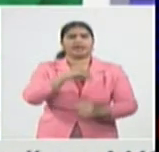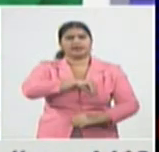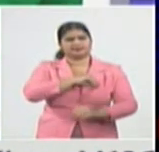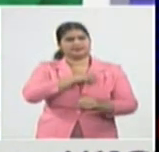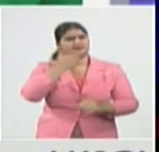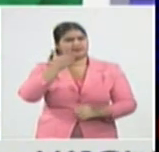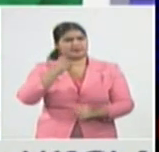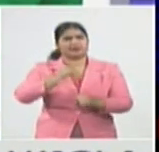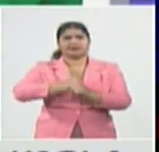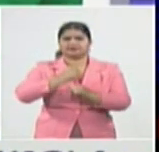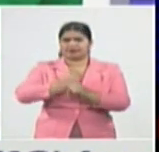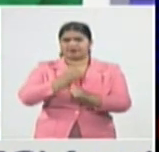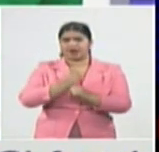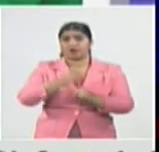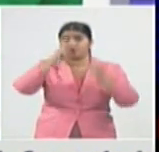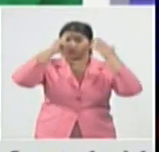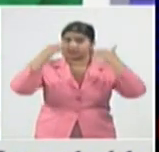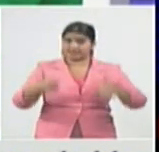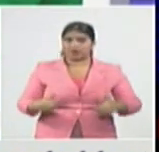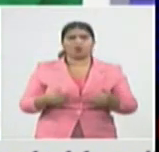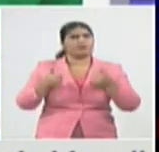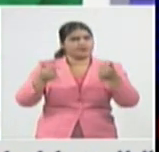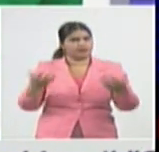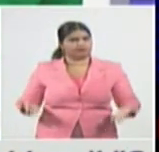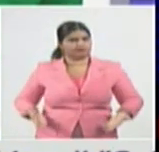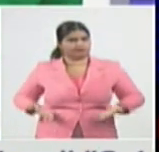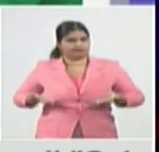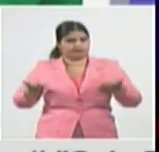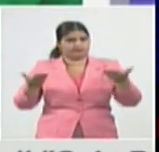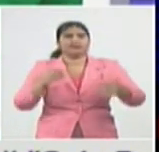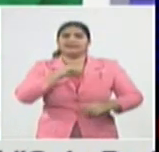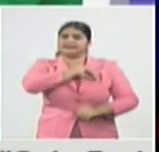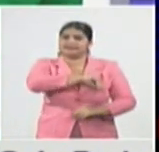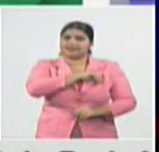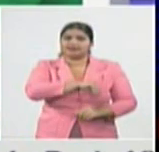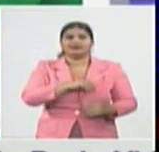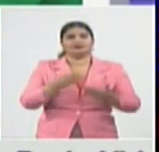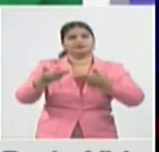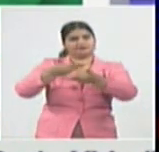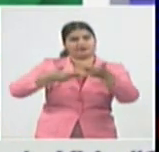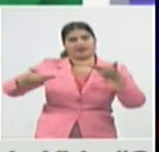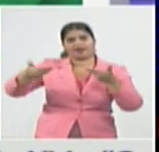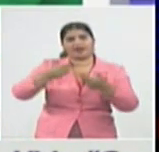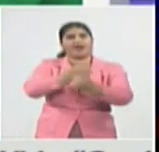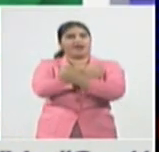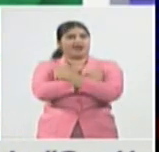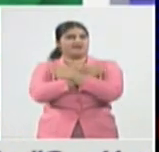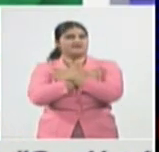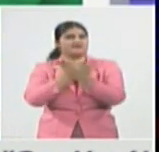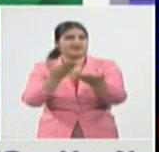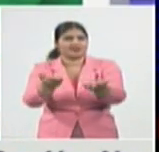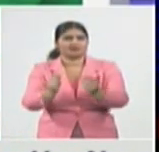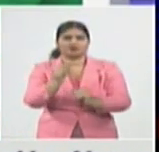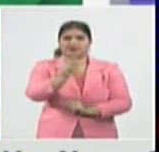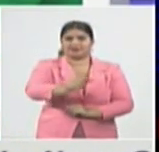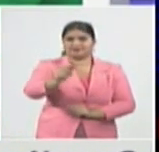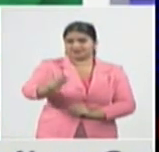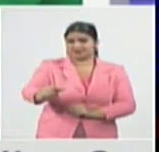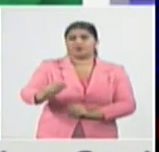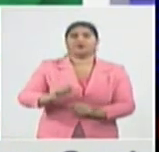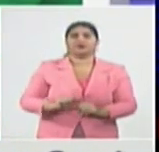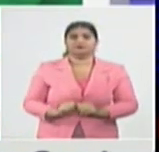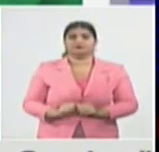mejorando el afrontamiento se sienten más queridos se sienten más acompañados en este proceso son más capaces de tolerar las